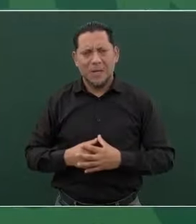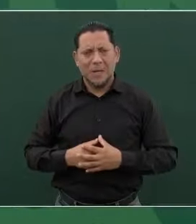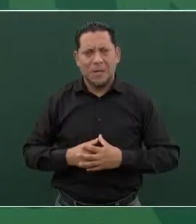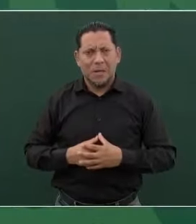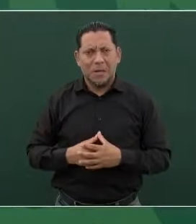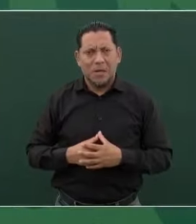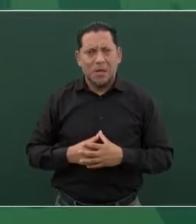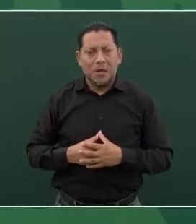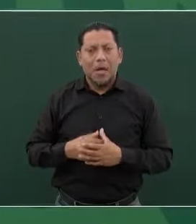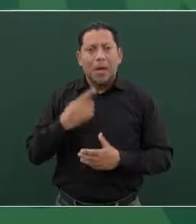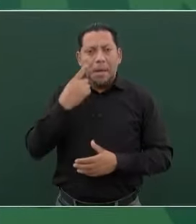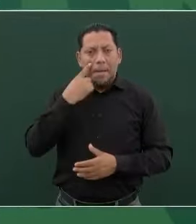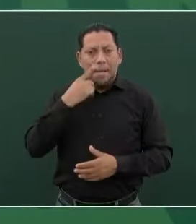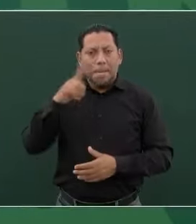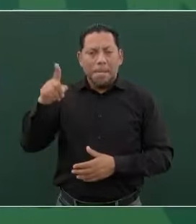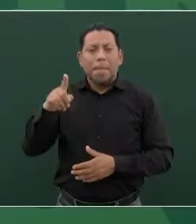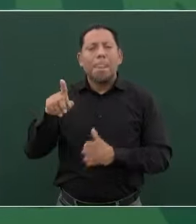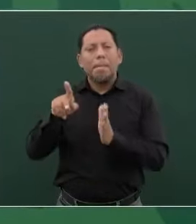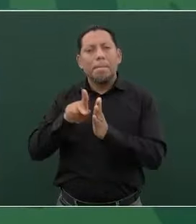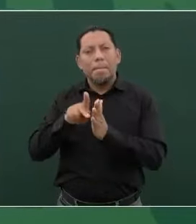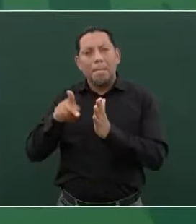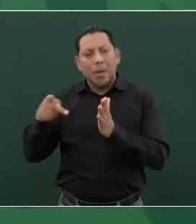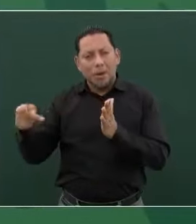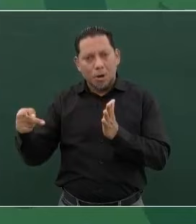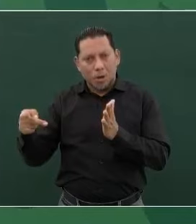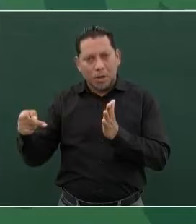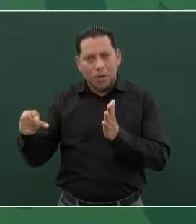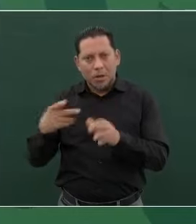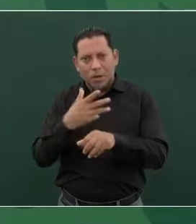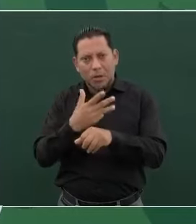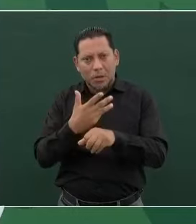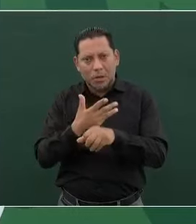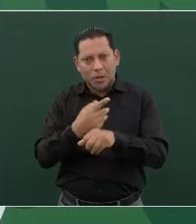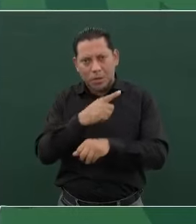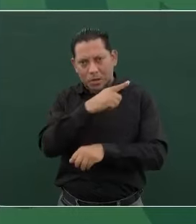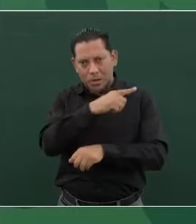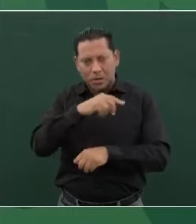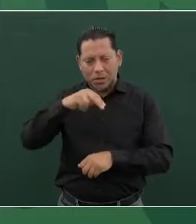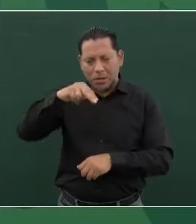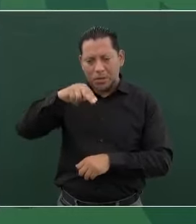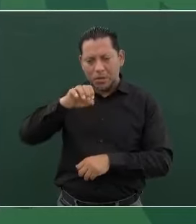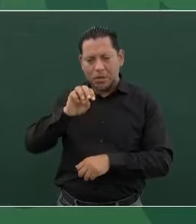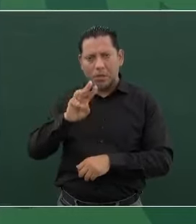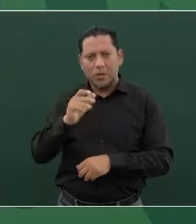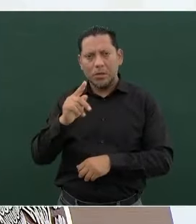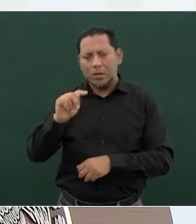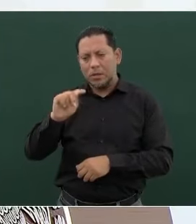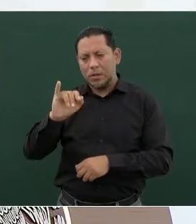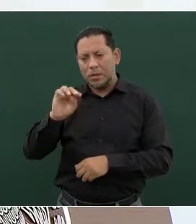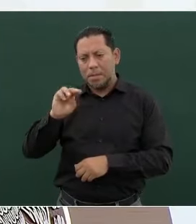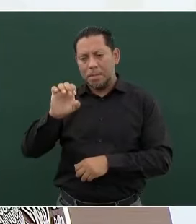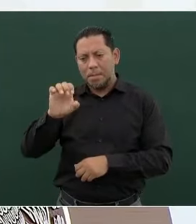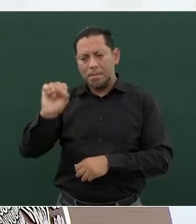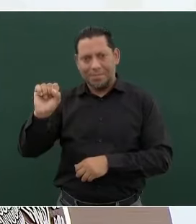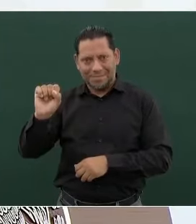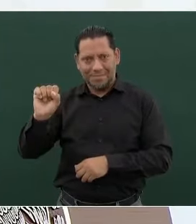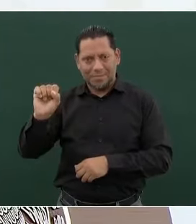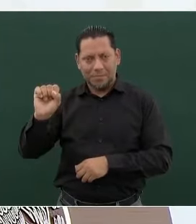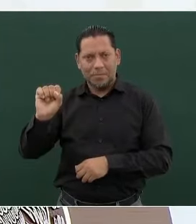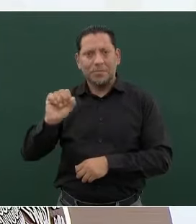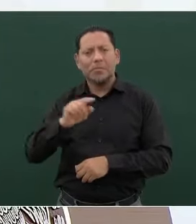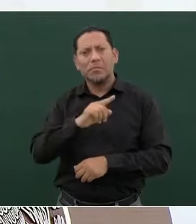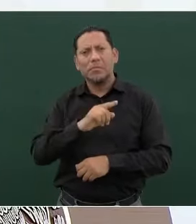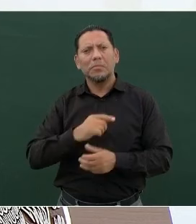del New York Times, la señora del New York Times, la del Times.